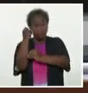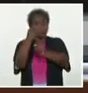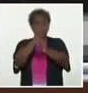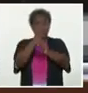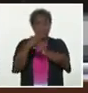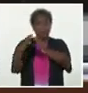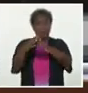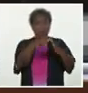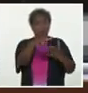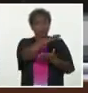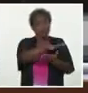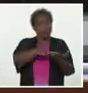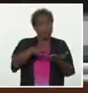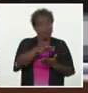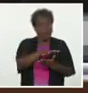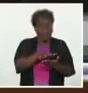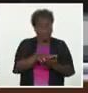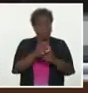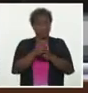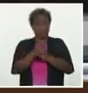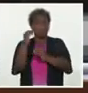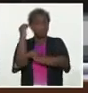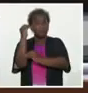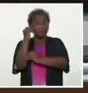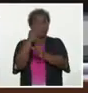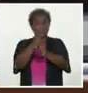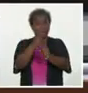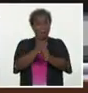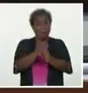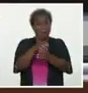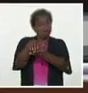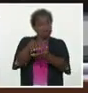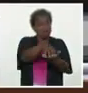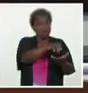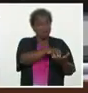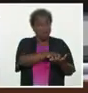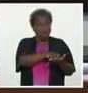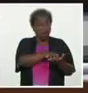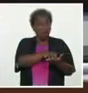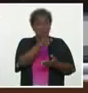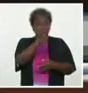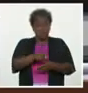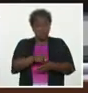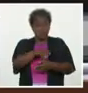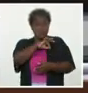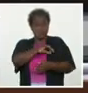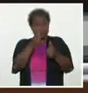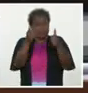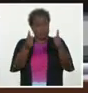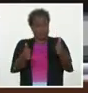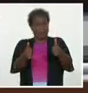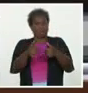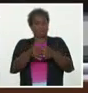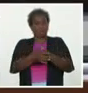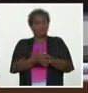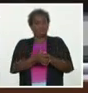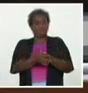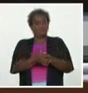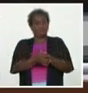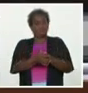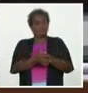comunidades, potenciando el trabajo local, buscando la mayor satisfacción posible en